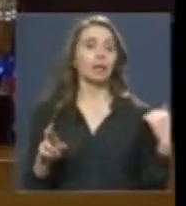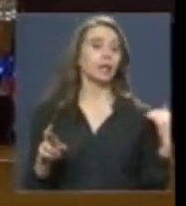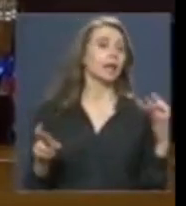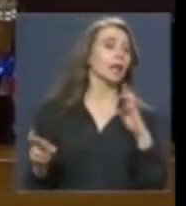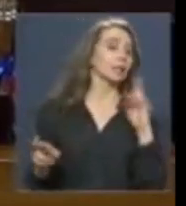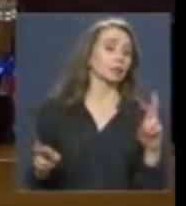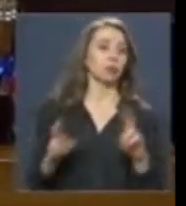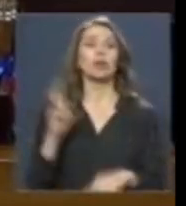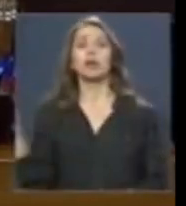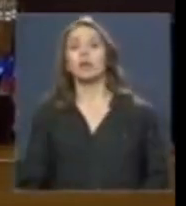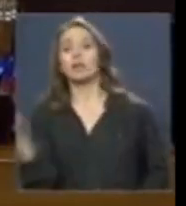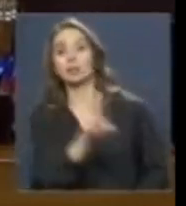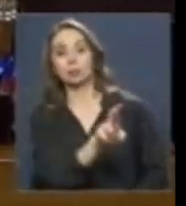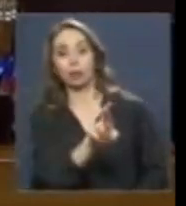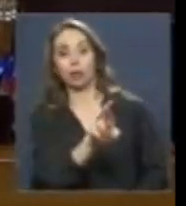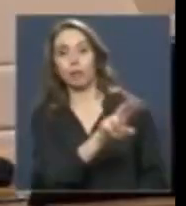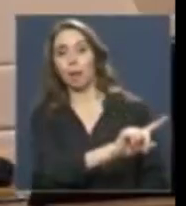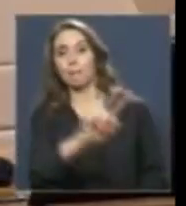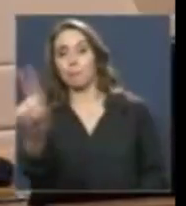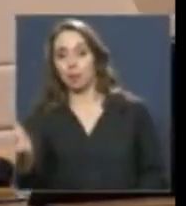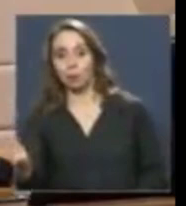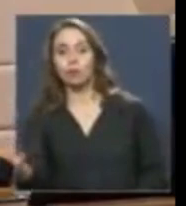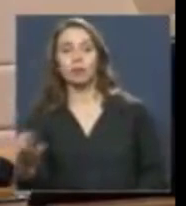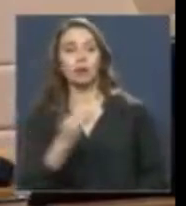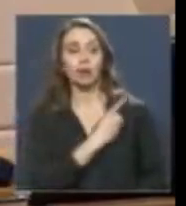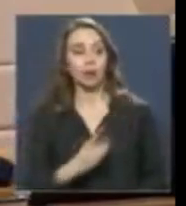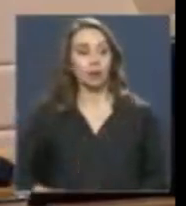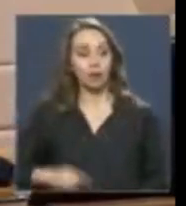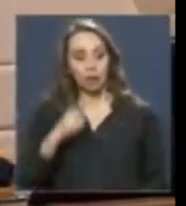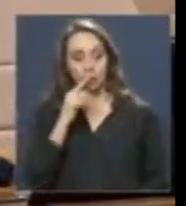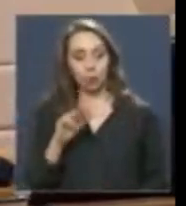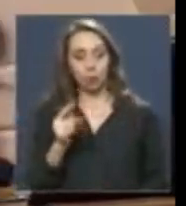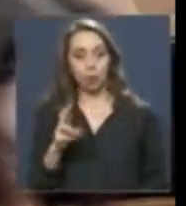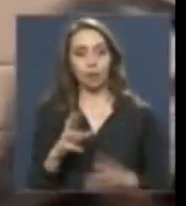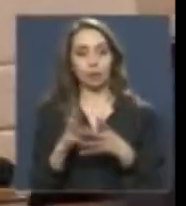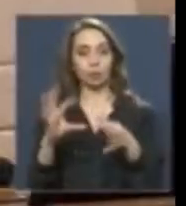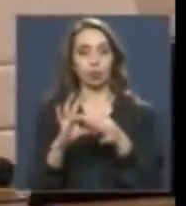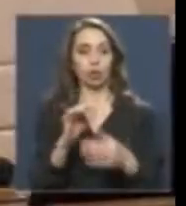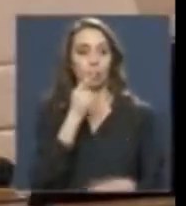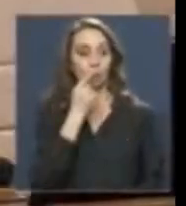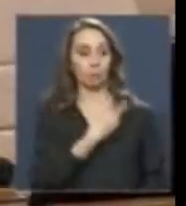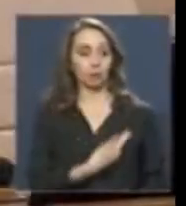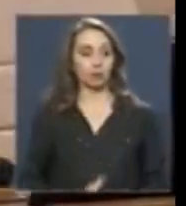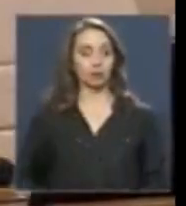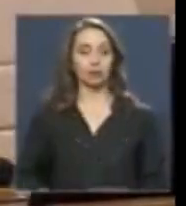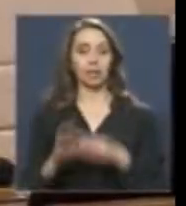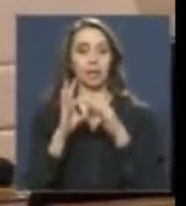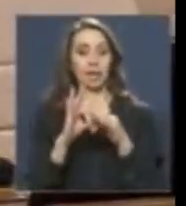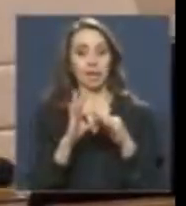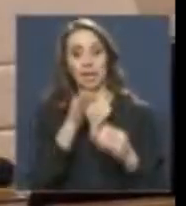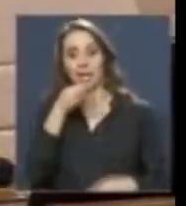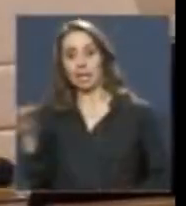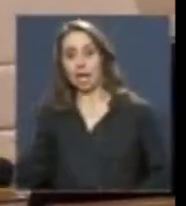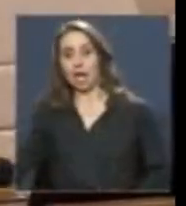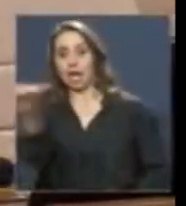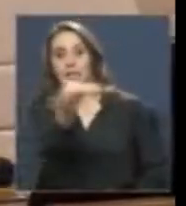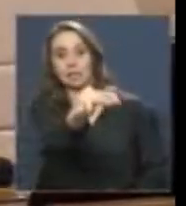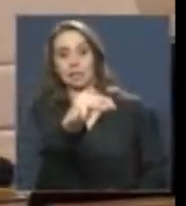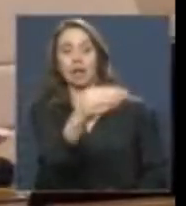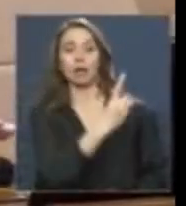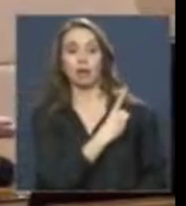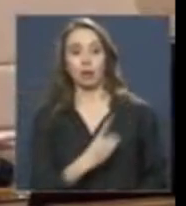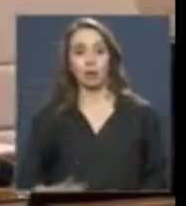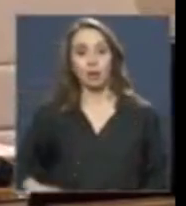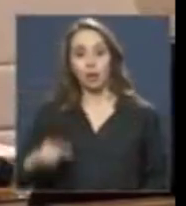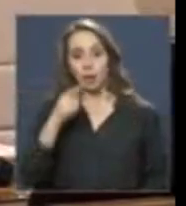la... Muy bien, Diputado Walker tiene la palabra. Muchas gracias, Presidente. Y agradecer por su intermedio al Diputado